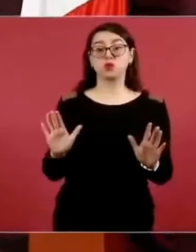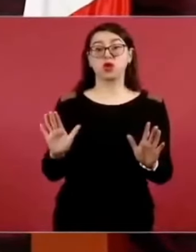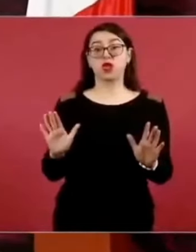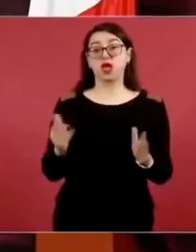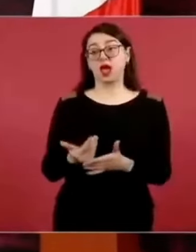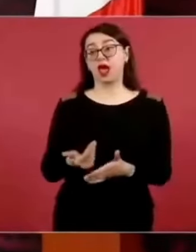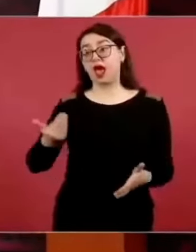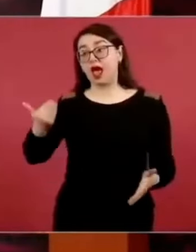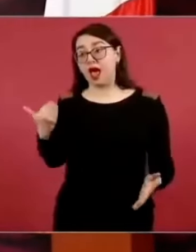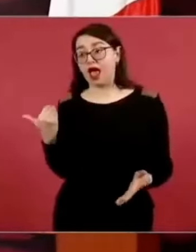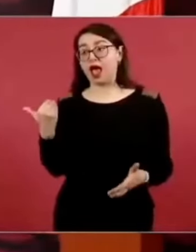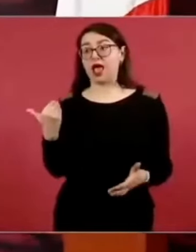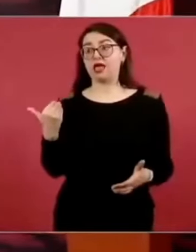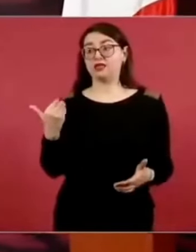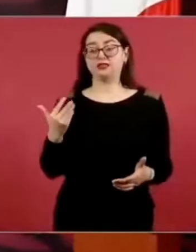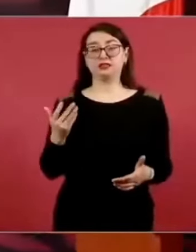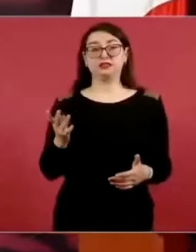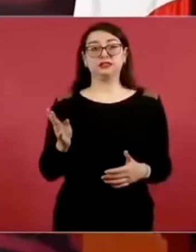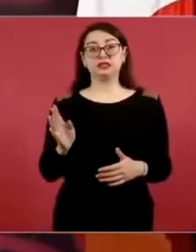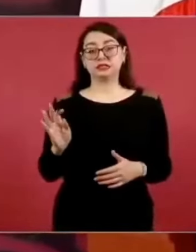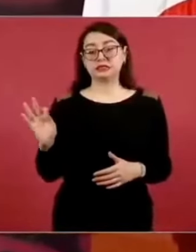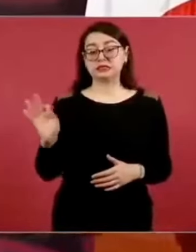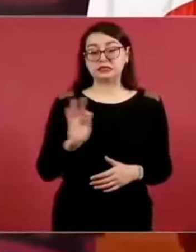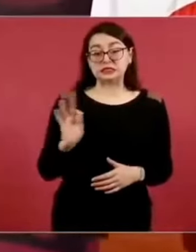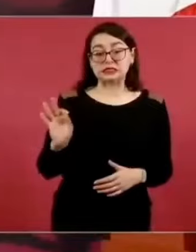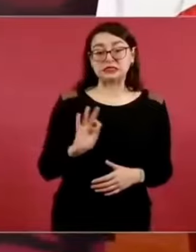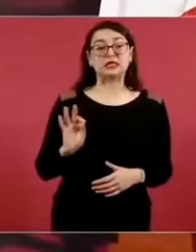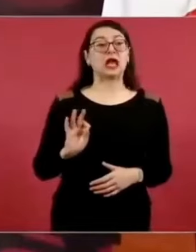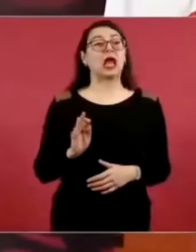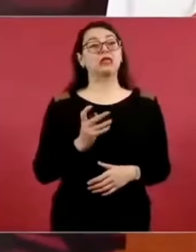en un programa de radio